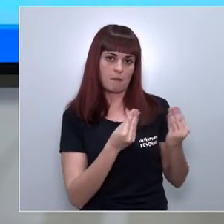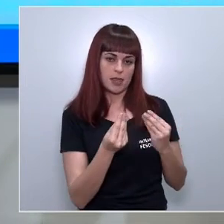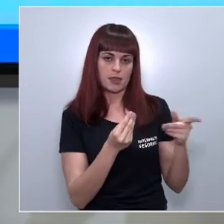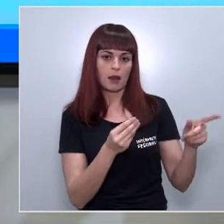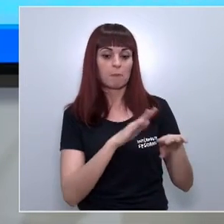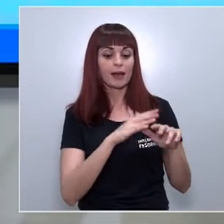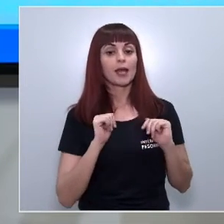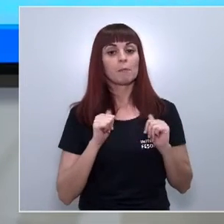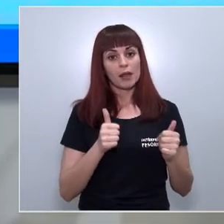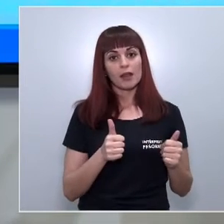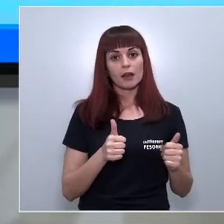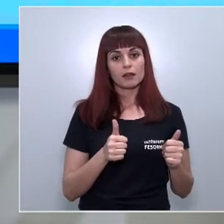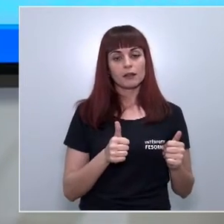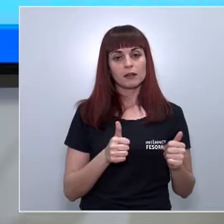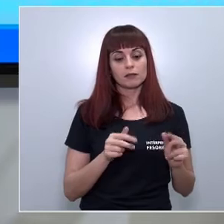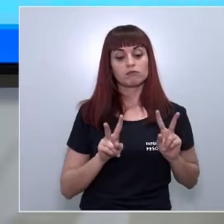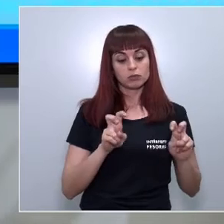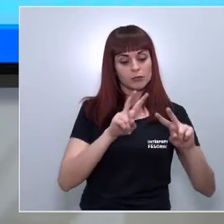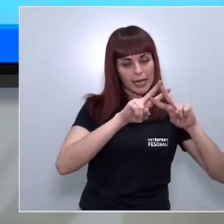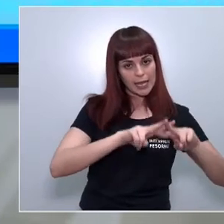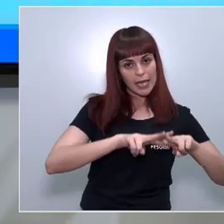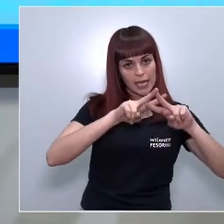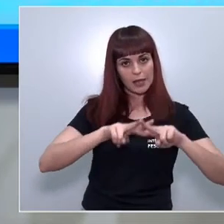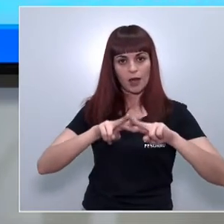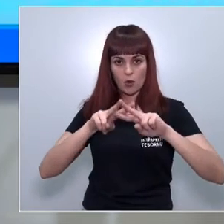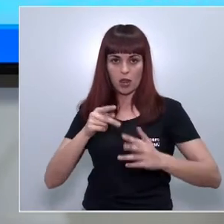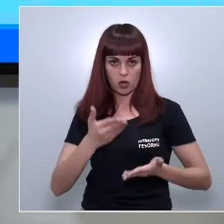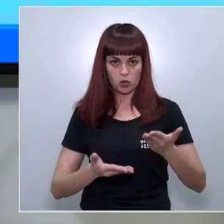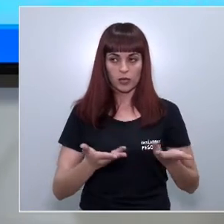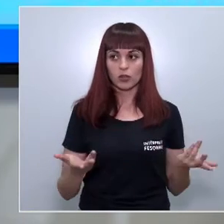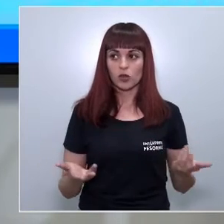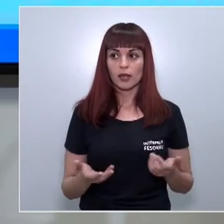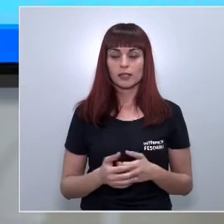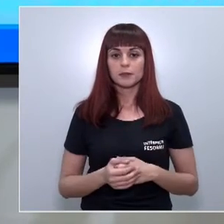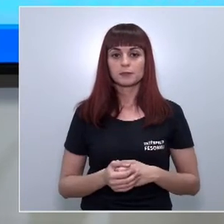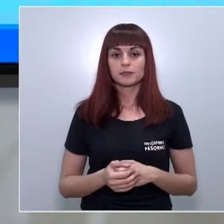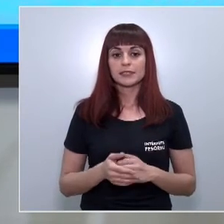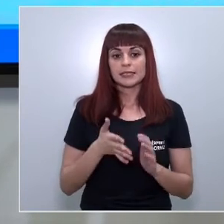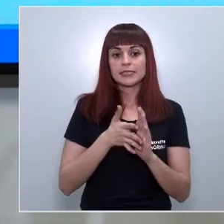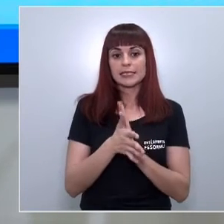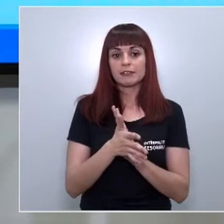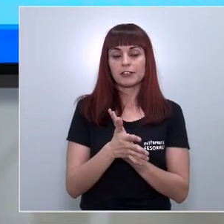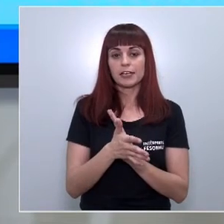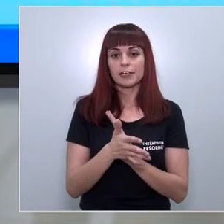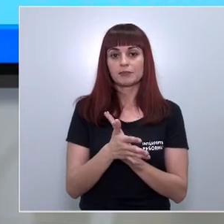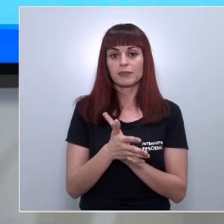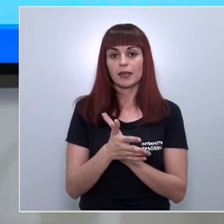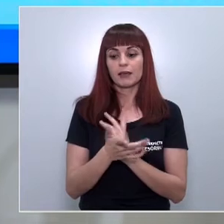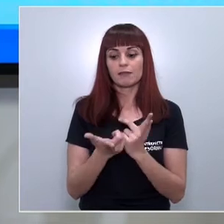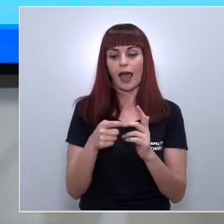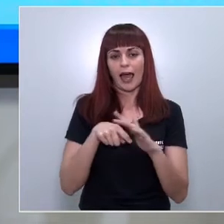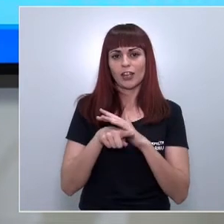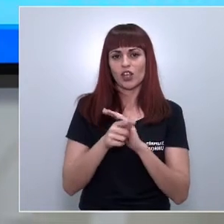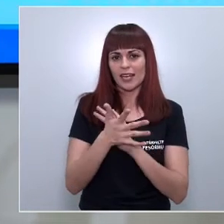proceder al inicio de la evaluación ambiental por lo tanto esto ya acota y de alguna forma agiliza